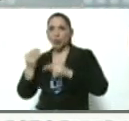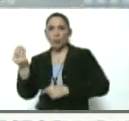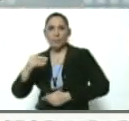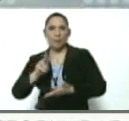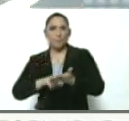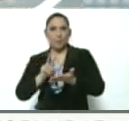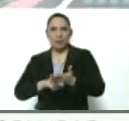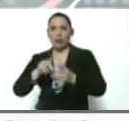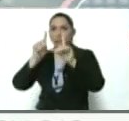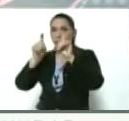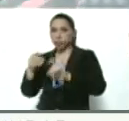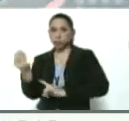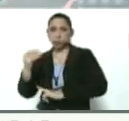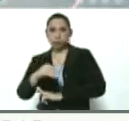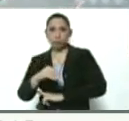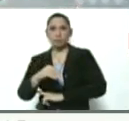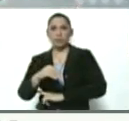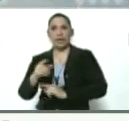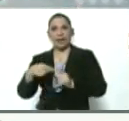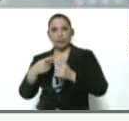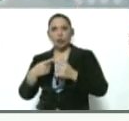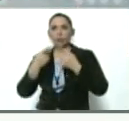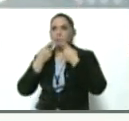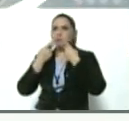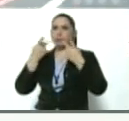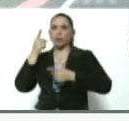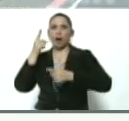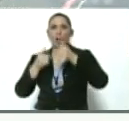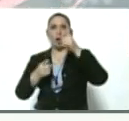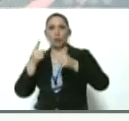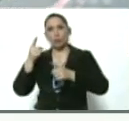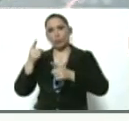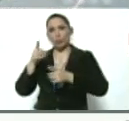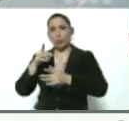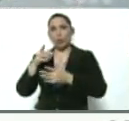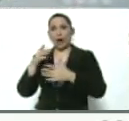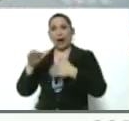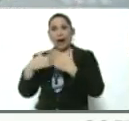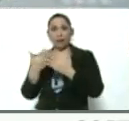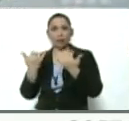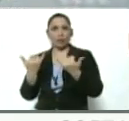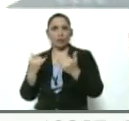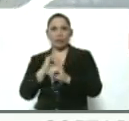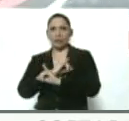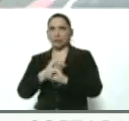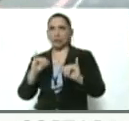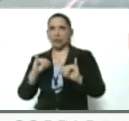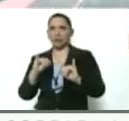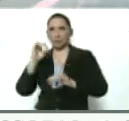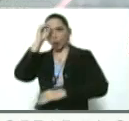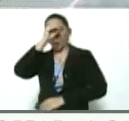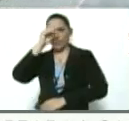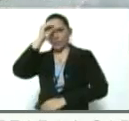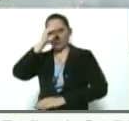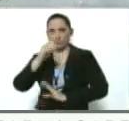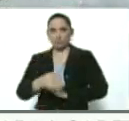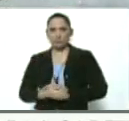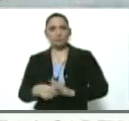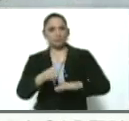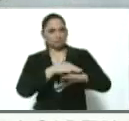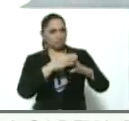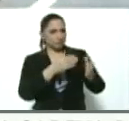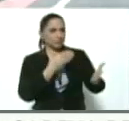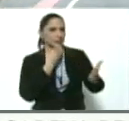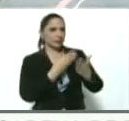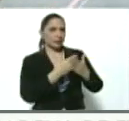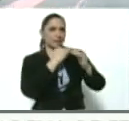pues se irán dilucidando algunas de las situaciones que hasta este momento están en el terreno de la opinión Ministro, gracias feliz